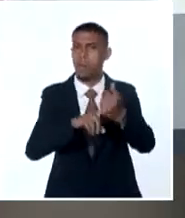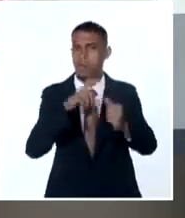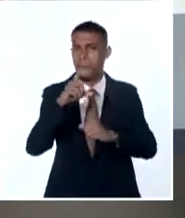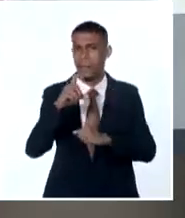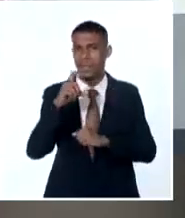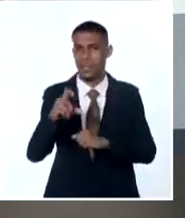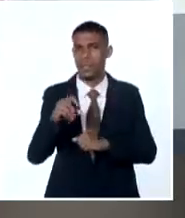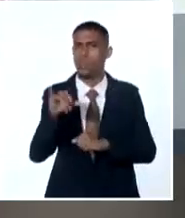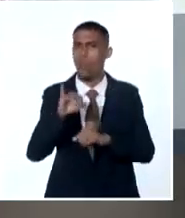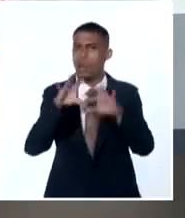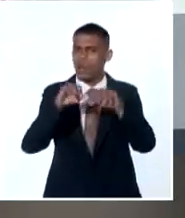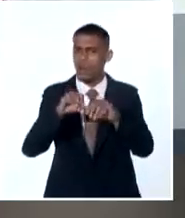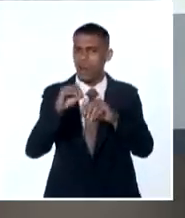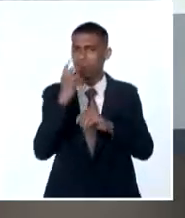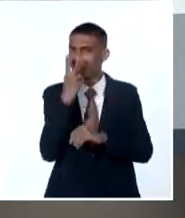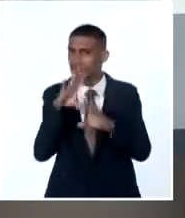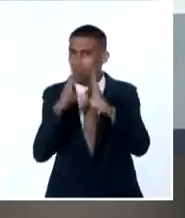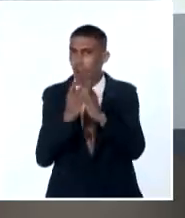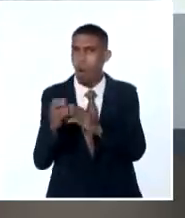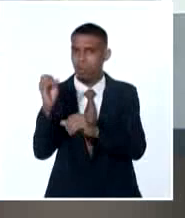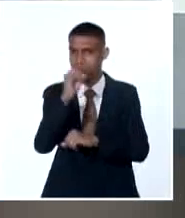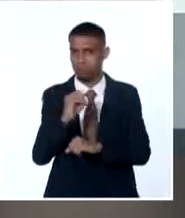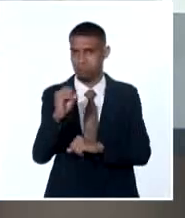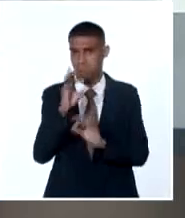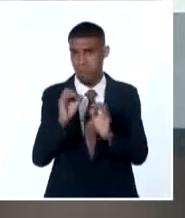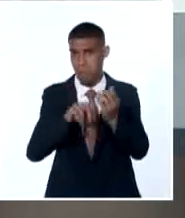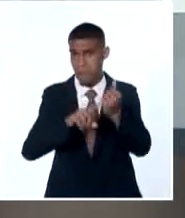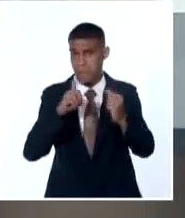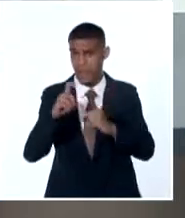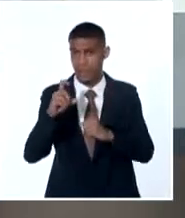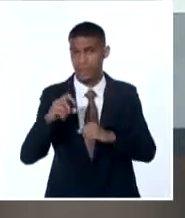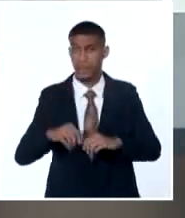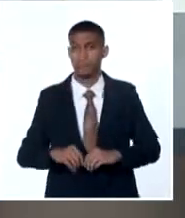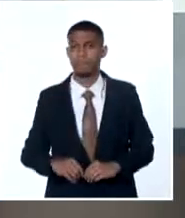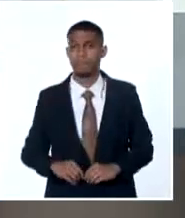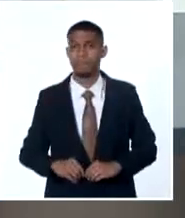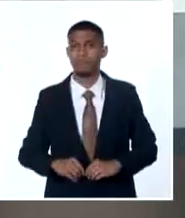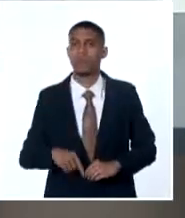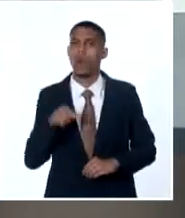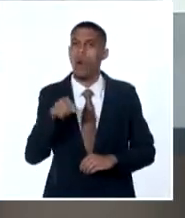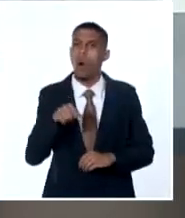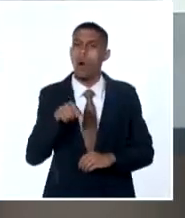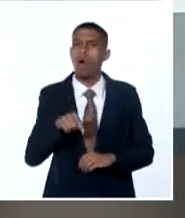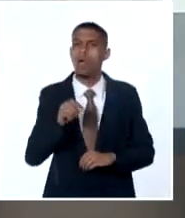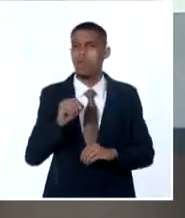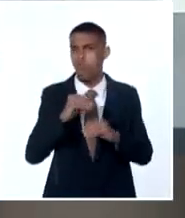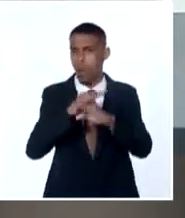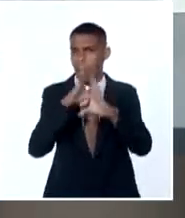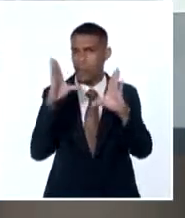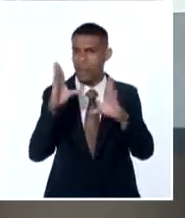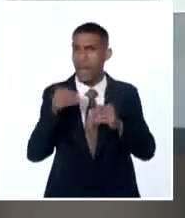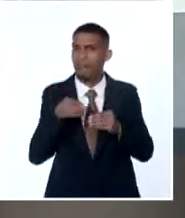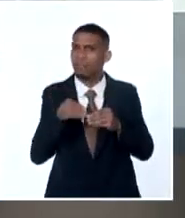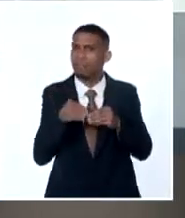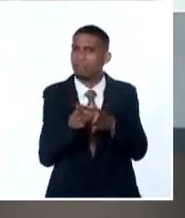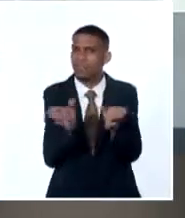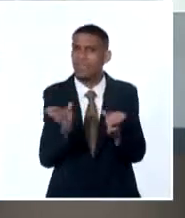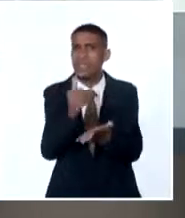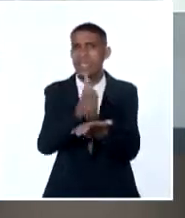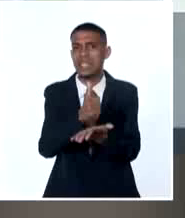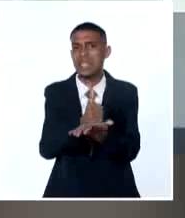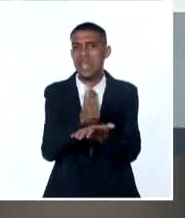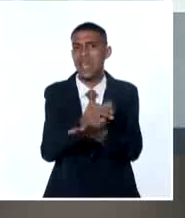Secretario de Organización del Comité Central, Roberto Morales Ojeda, asistieron esta mañana a la inauguración de la sede de